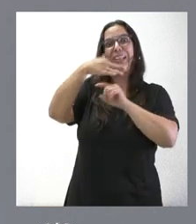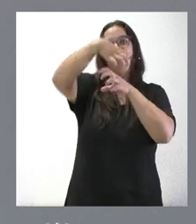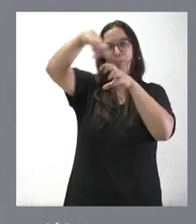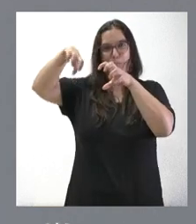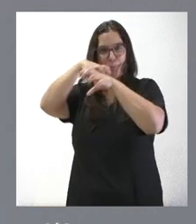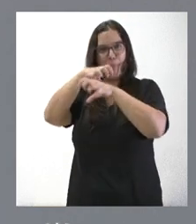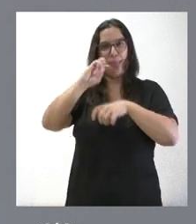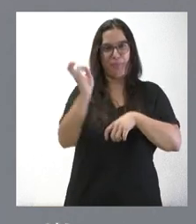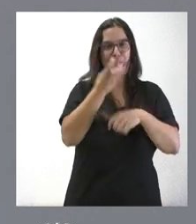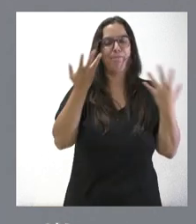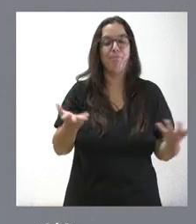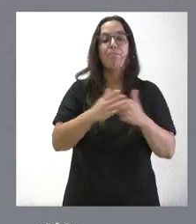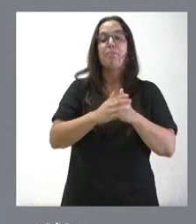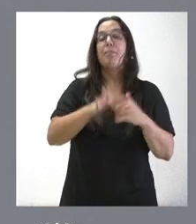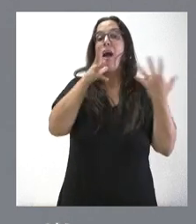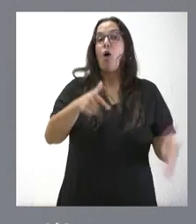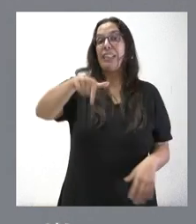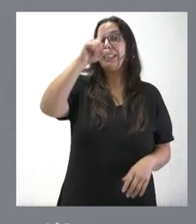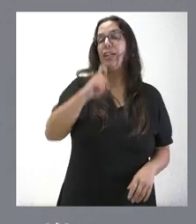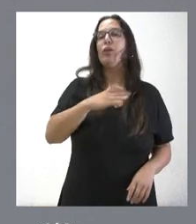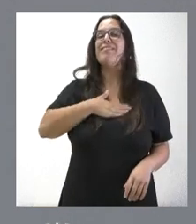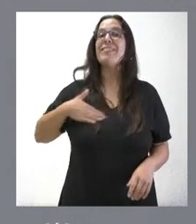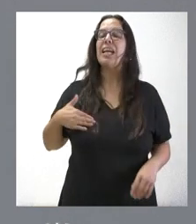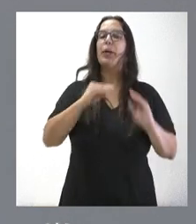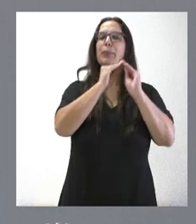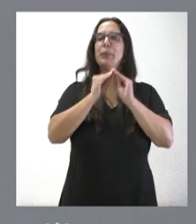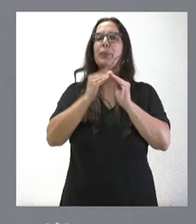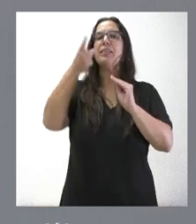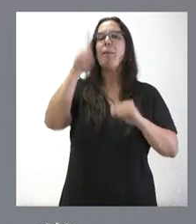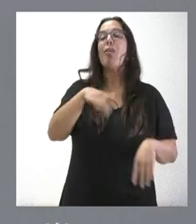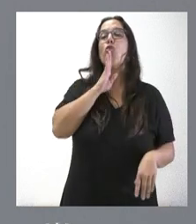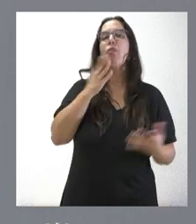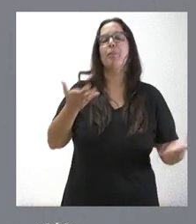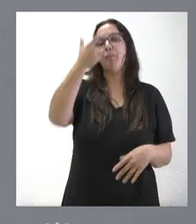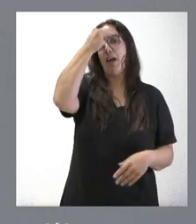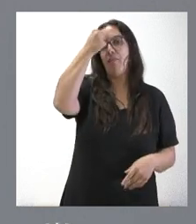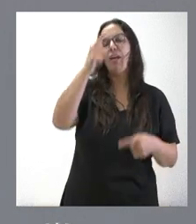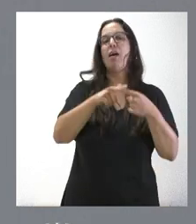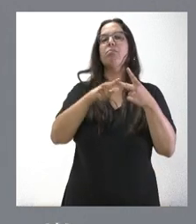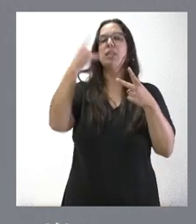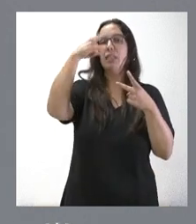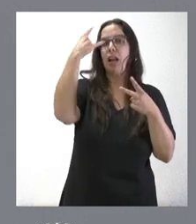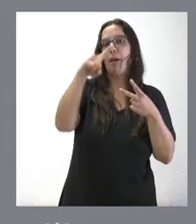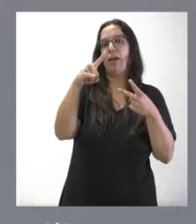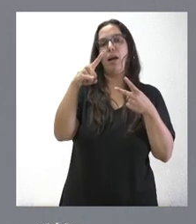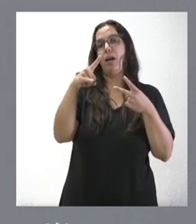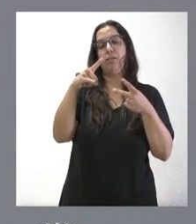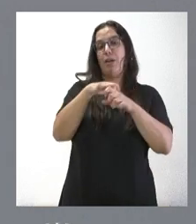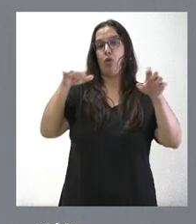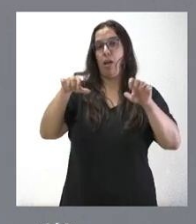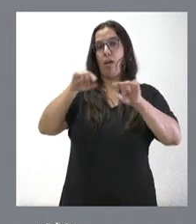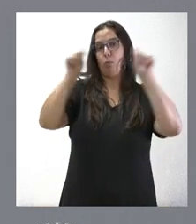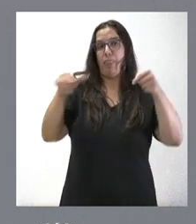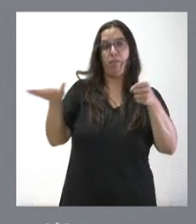Ahora, en el año 2023, se pretende su implantación en Ávila, en Salamanca, cubriendo la mayor parte de estas provincias,